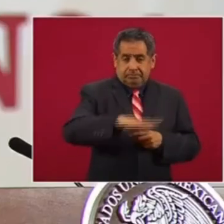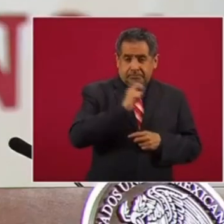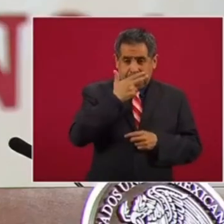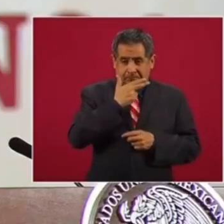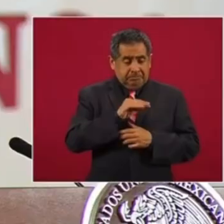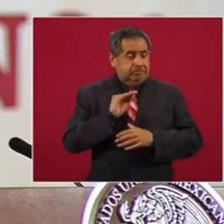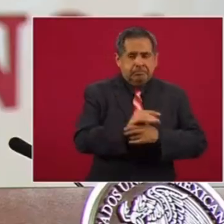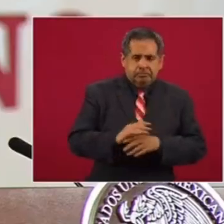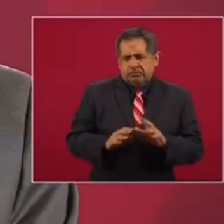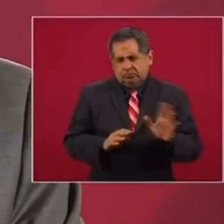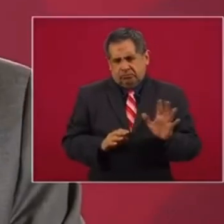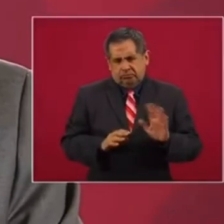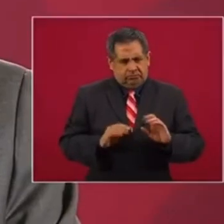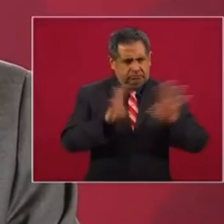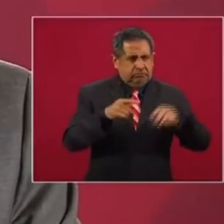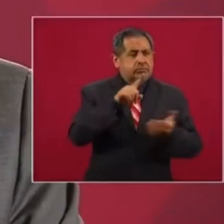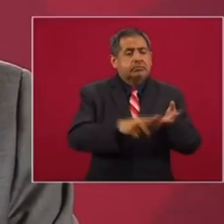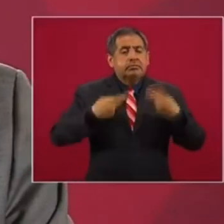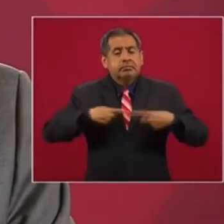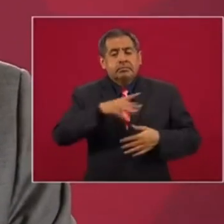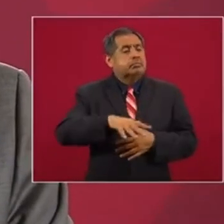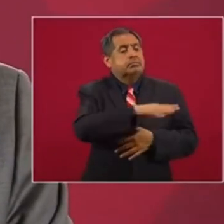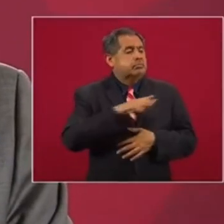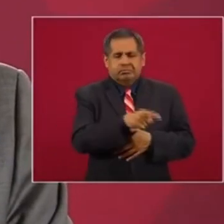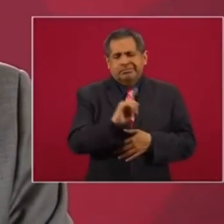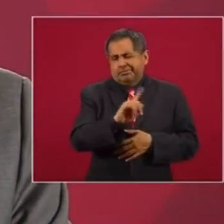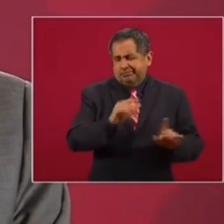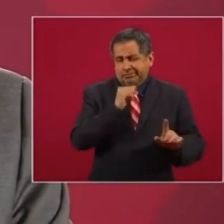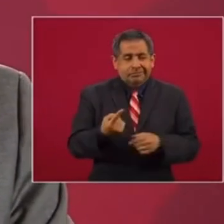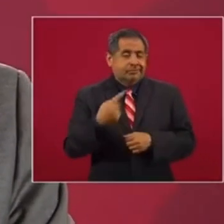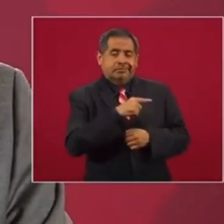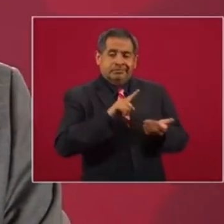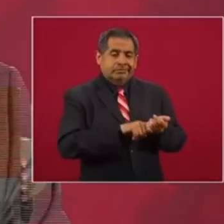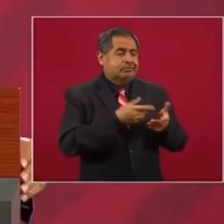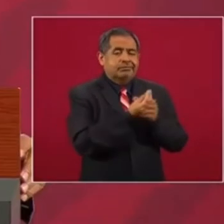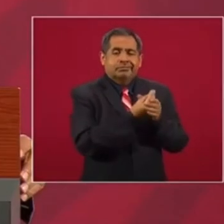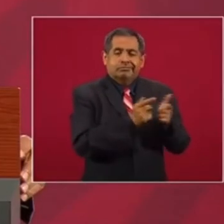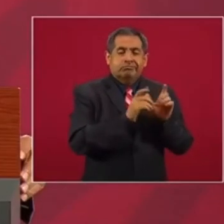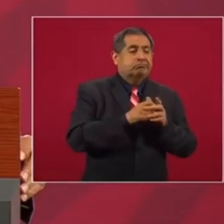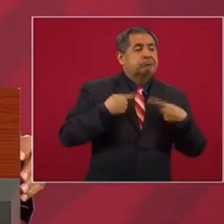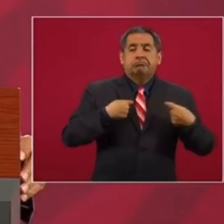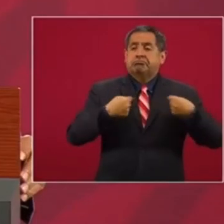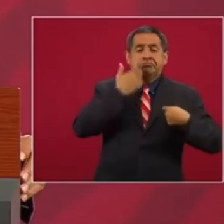Chihuahua, porque es muy claro que no es el pueblo de Chihuahua. Son estos intereses creados.